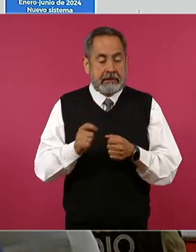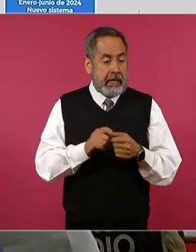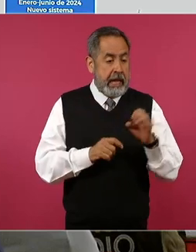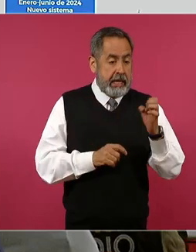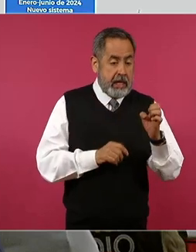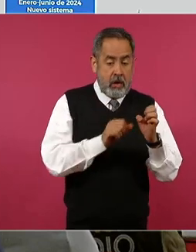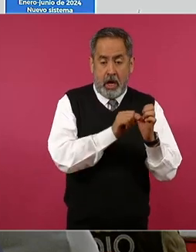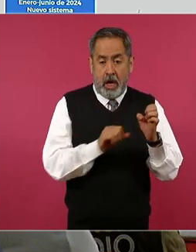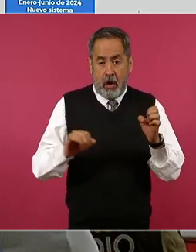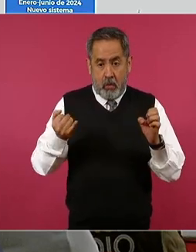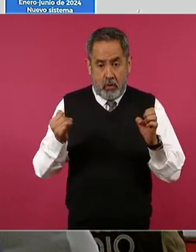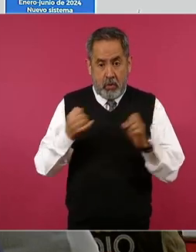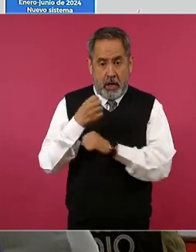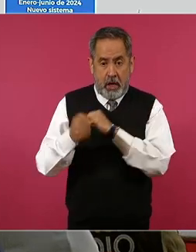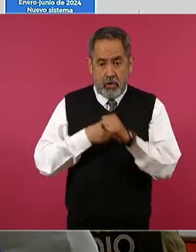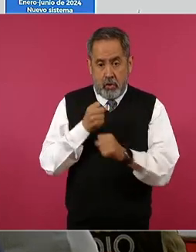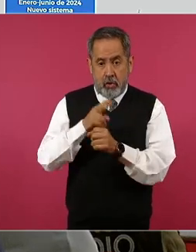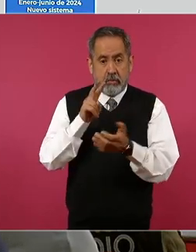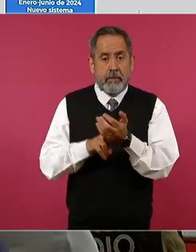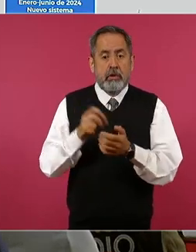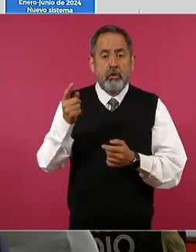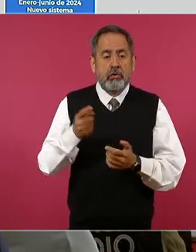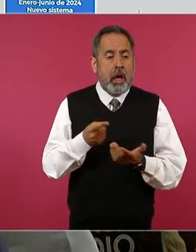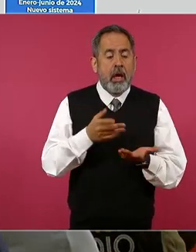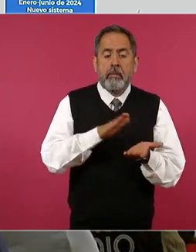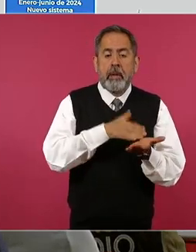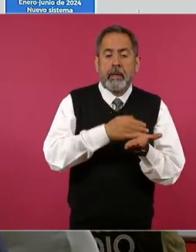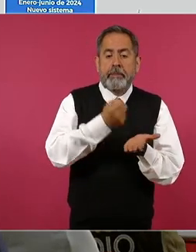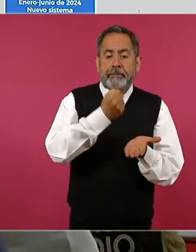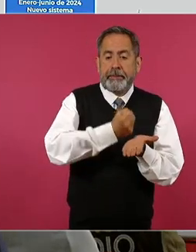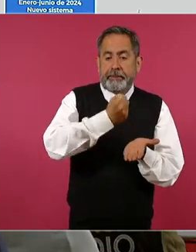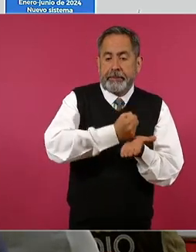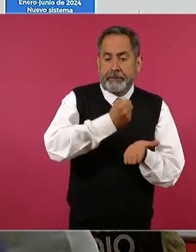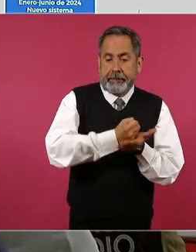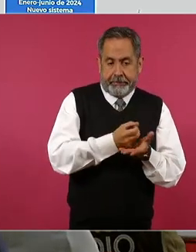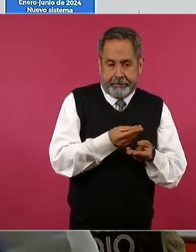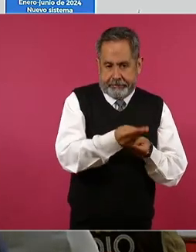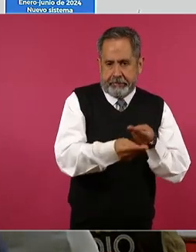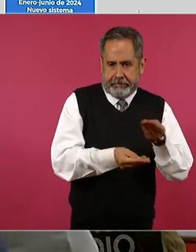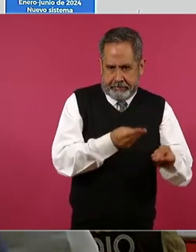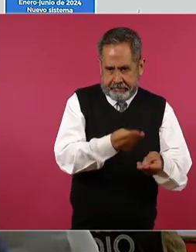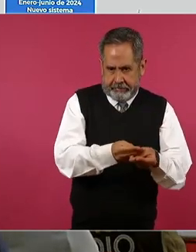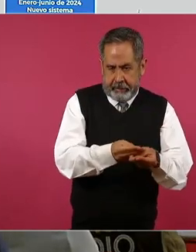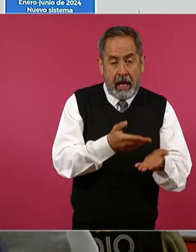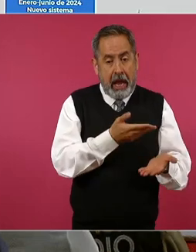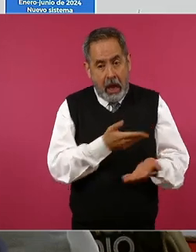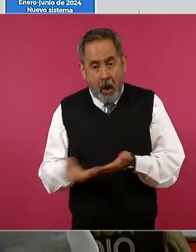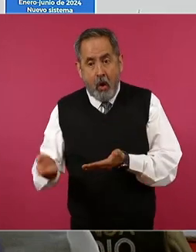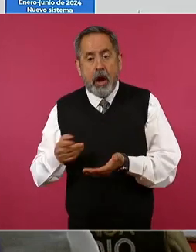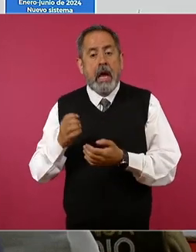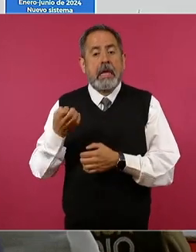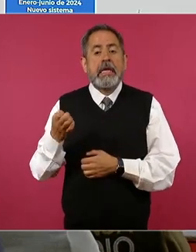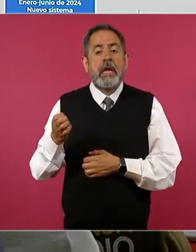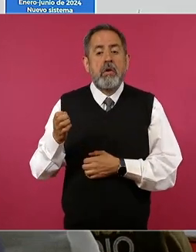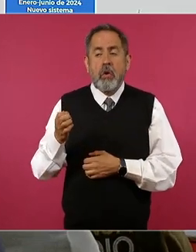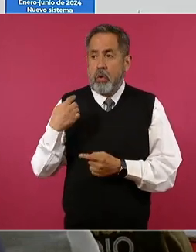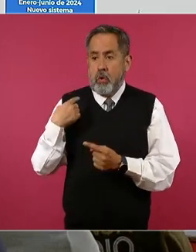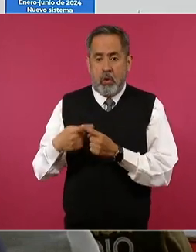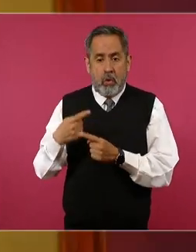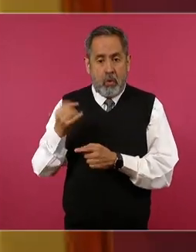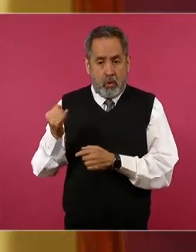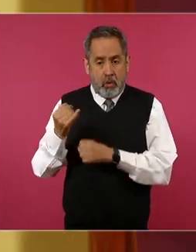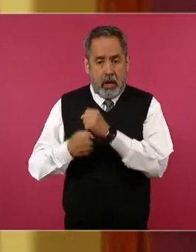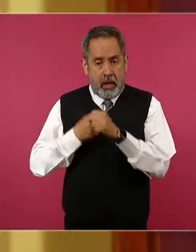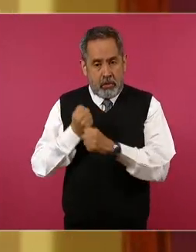enero a junio de 2022 se emitían 27 mil constancias. En enero a junio